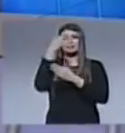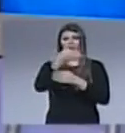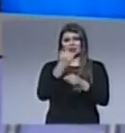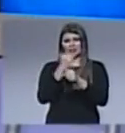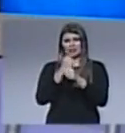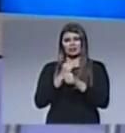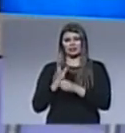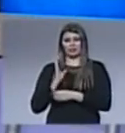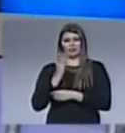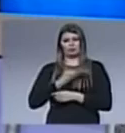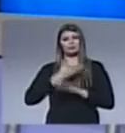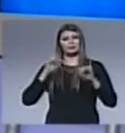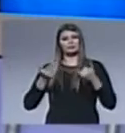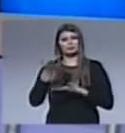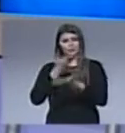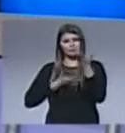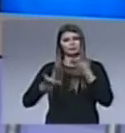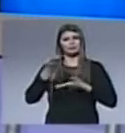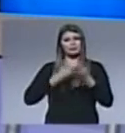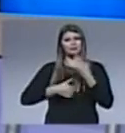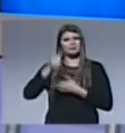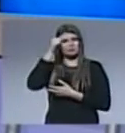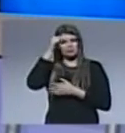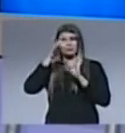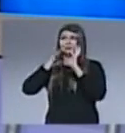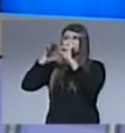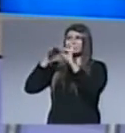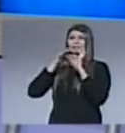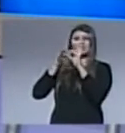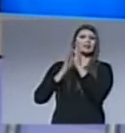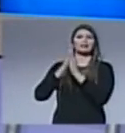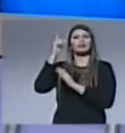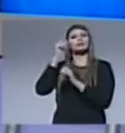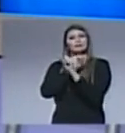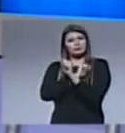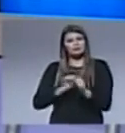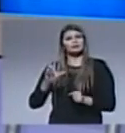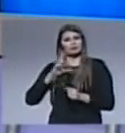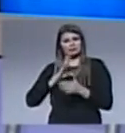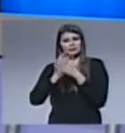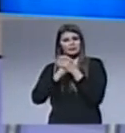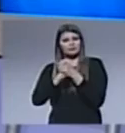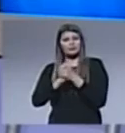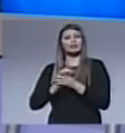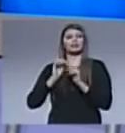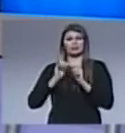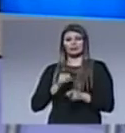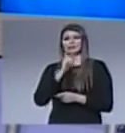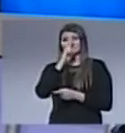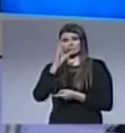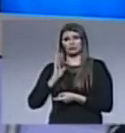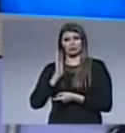iglesia nosotros estuvimos compartiendo mucho acerca de lo que es la relación con Dios de poder tener una amistad con Dios bueno nosotros queremos